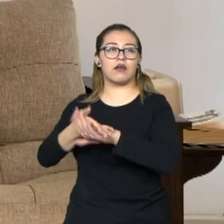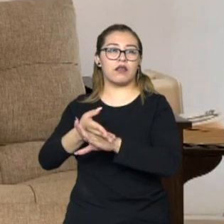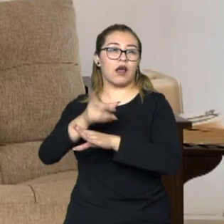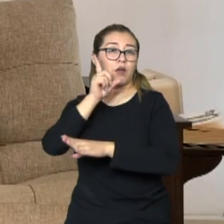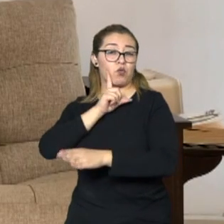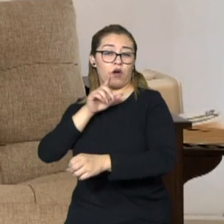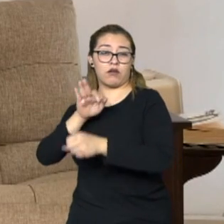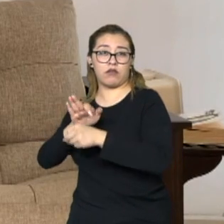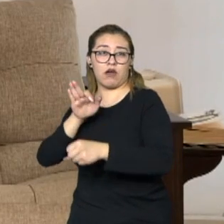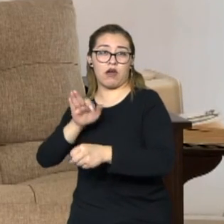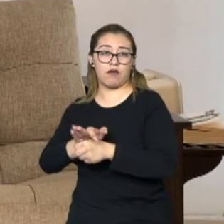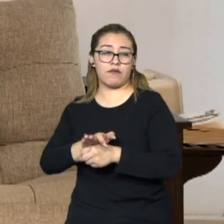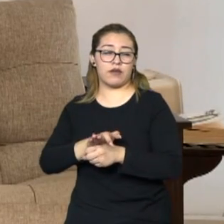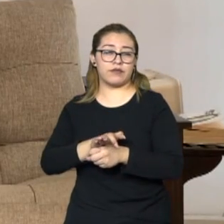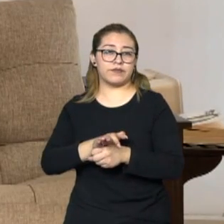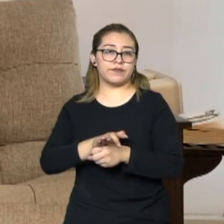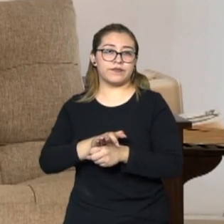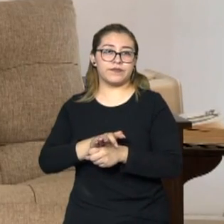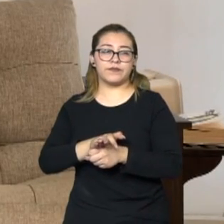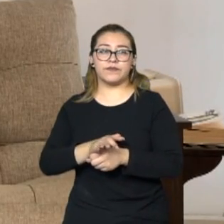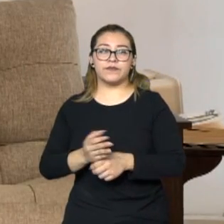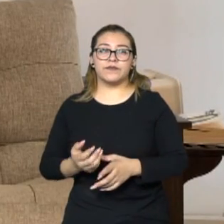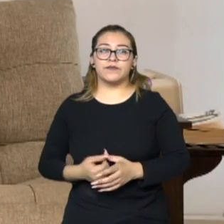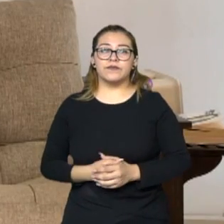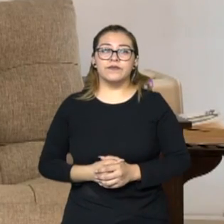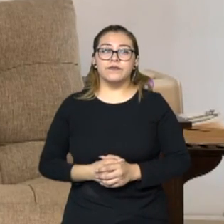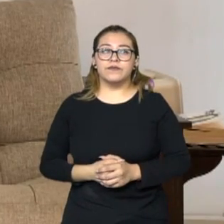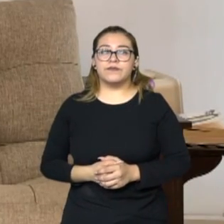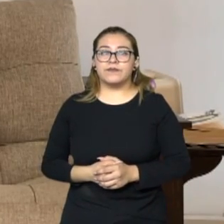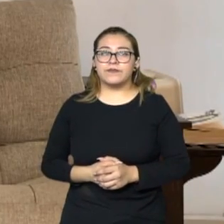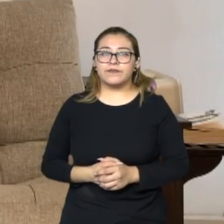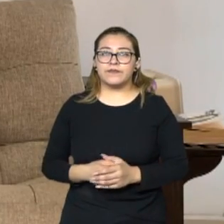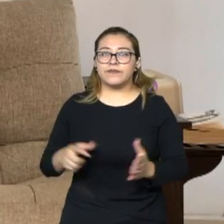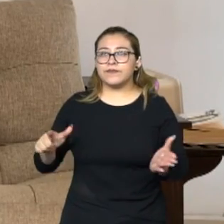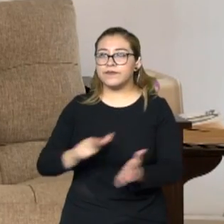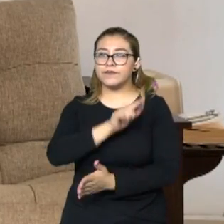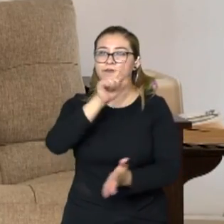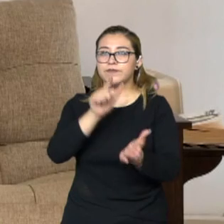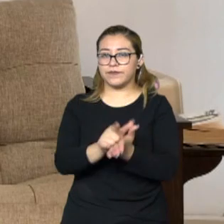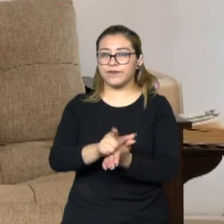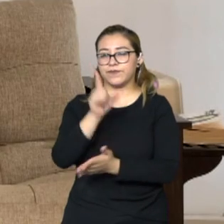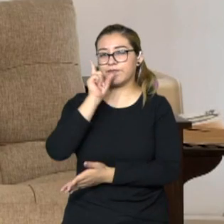violencia de género contra las mujeres,